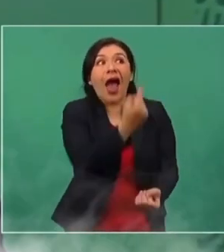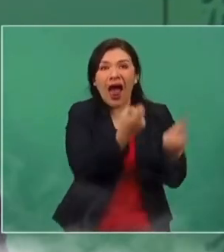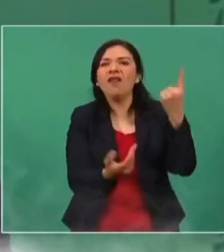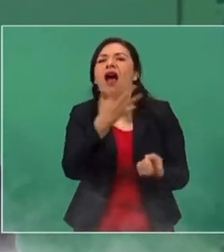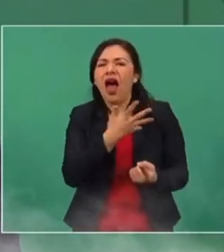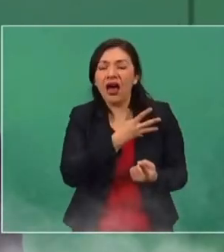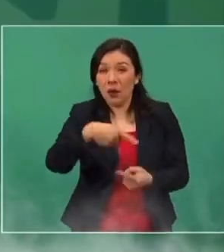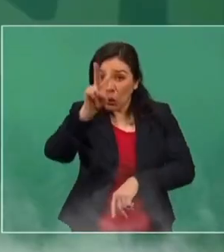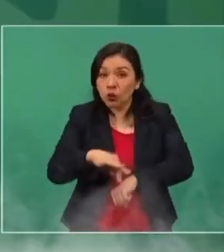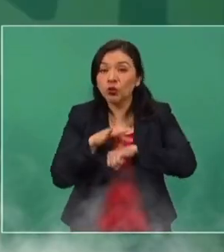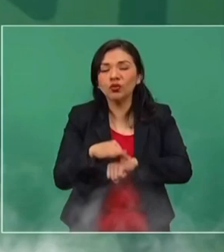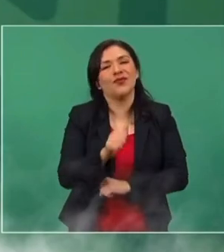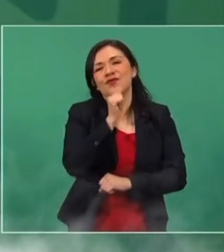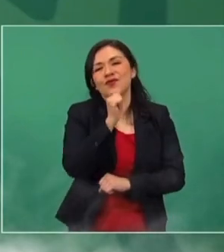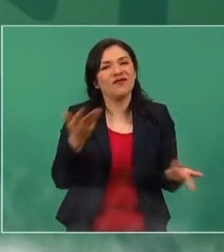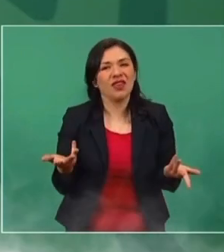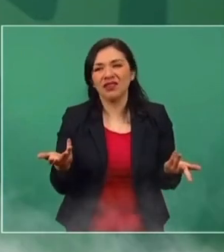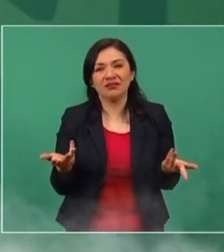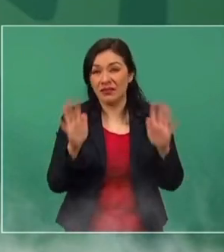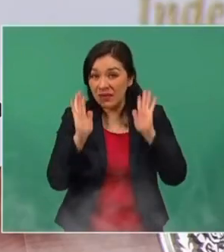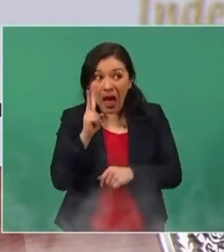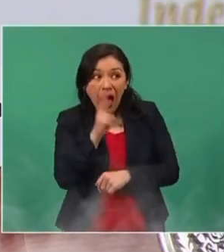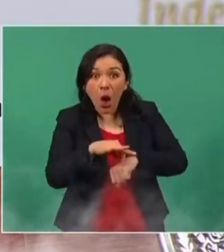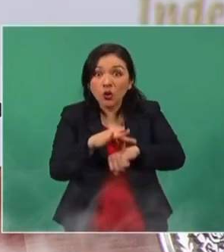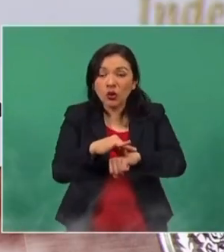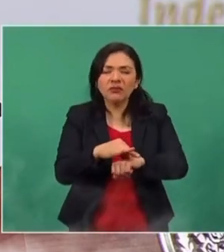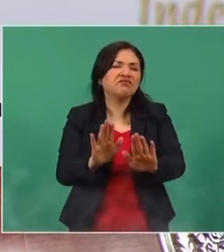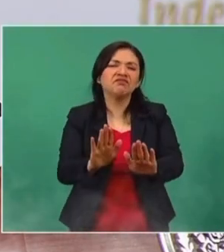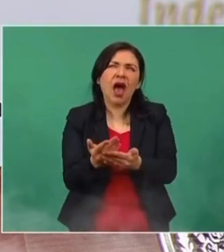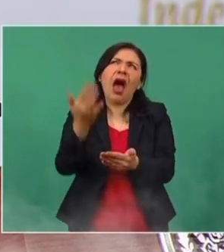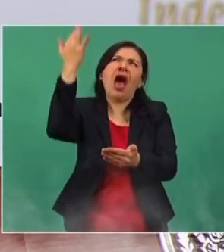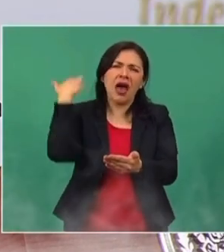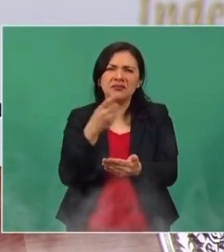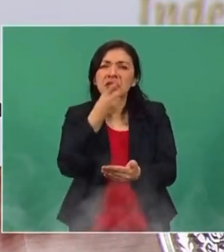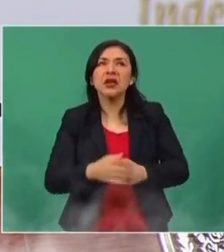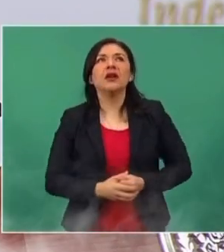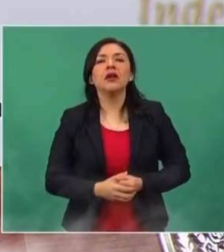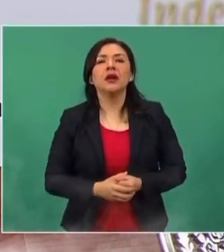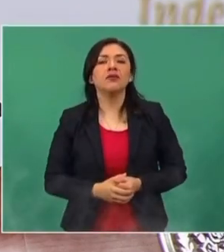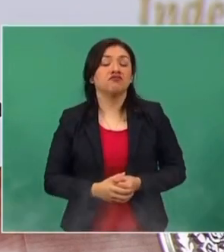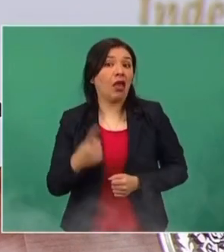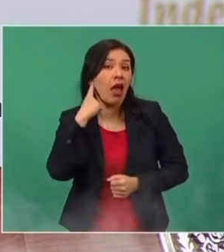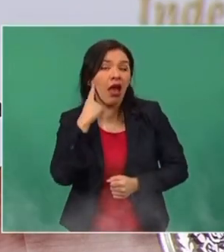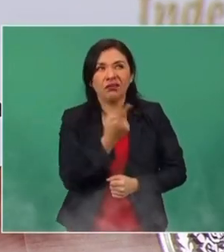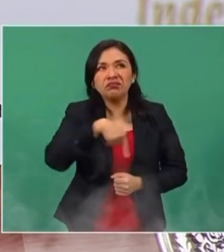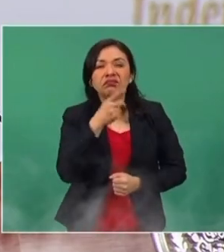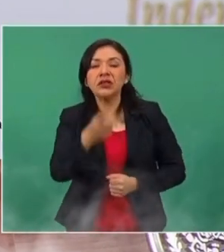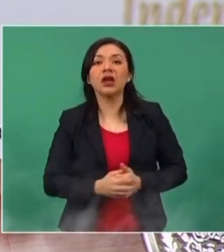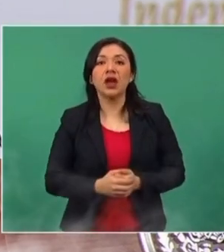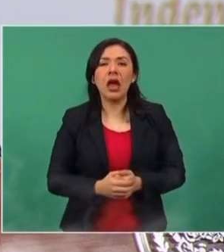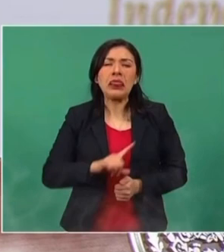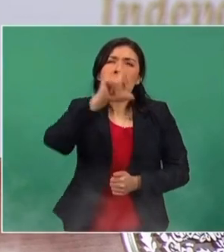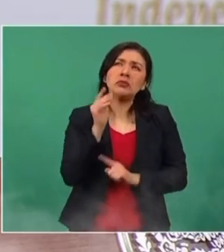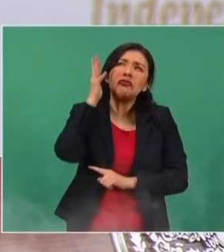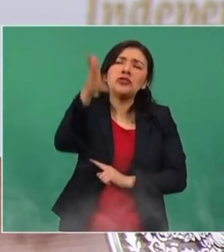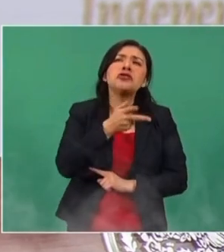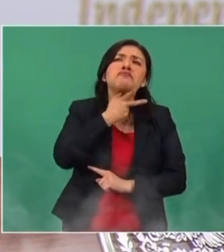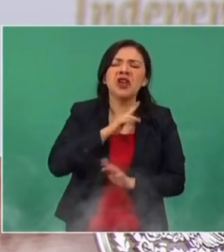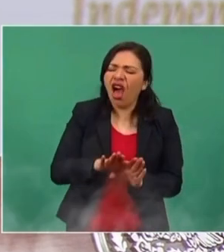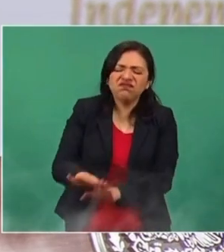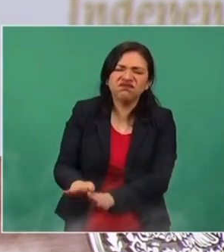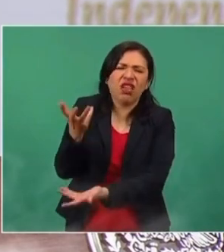la realidad, que los hechos. Desde hace muchísimo tiempo se viene hablando de que ya no va hacer falta el petróleo